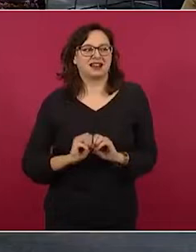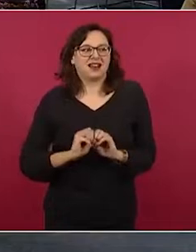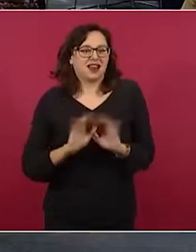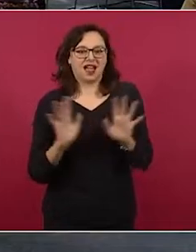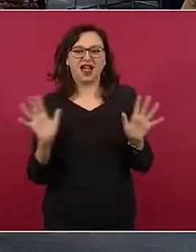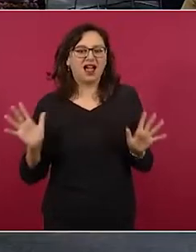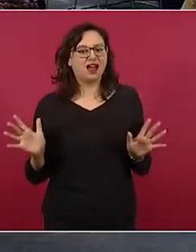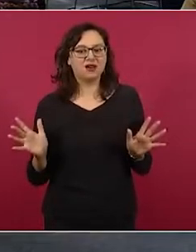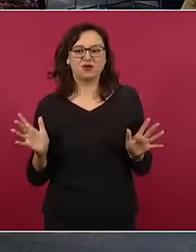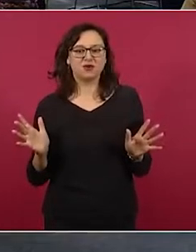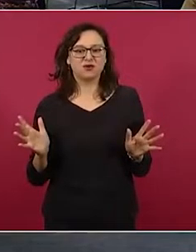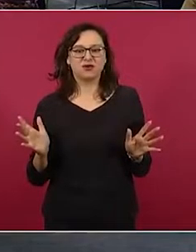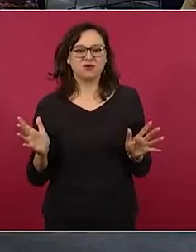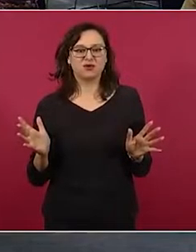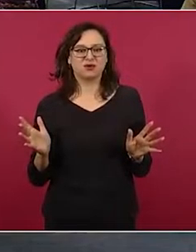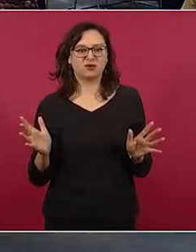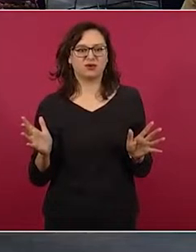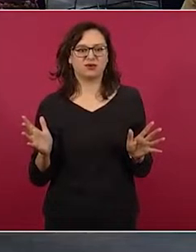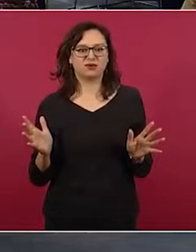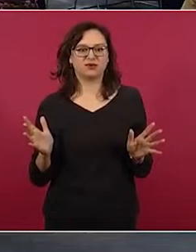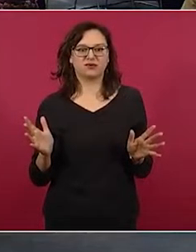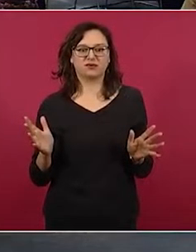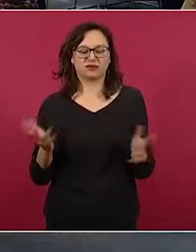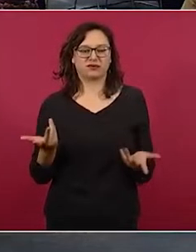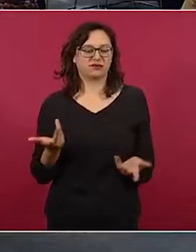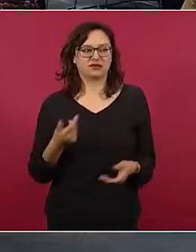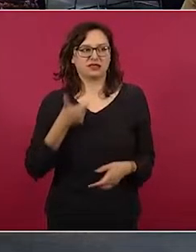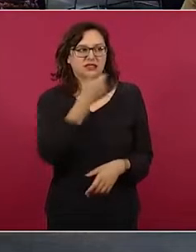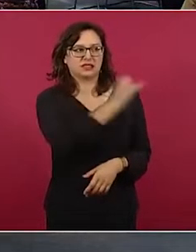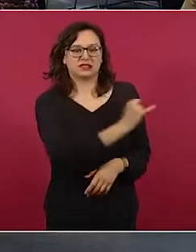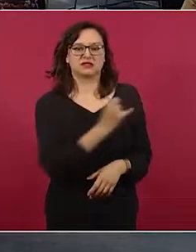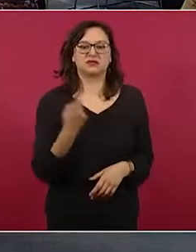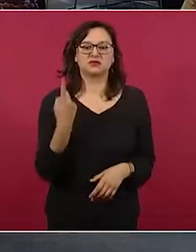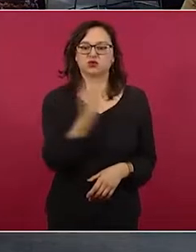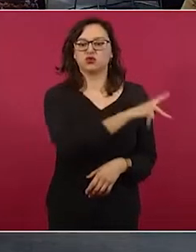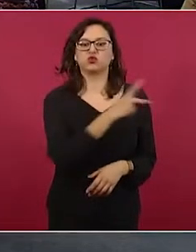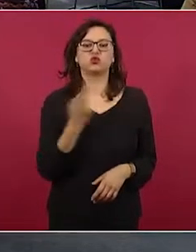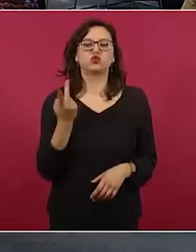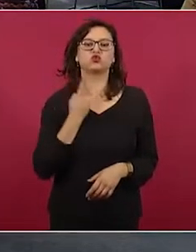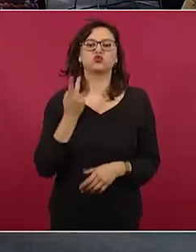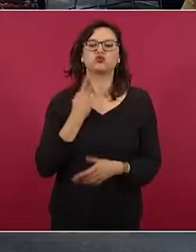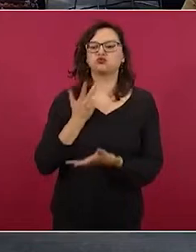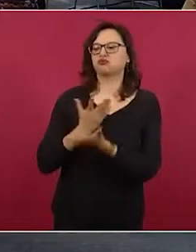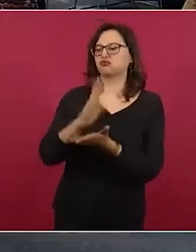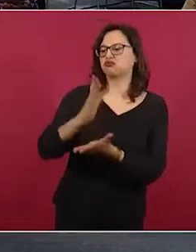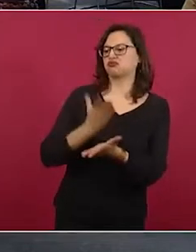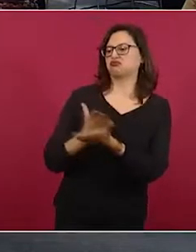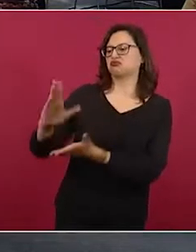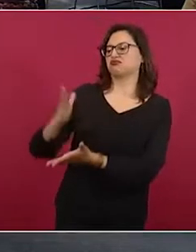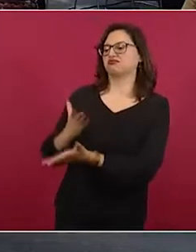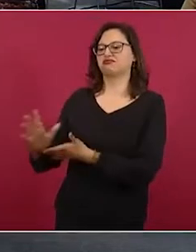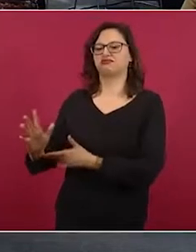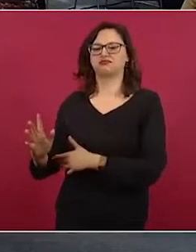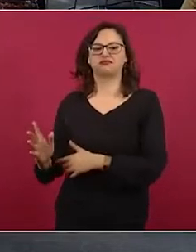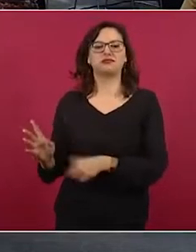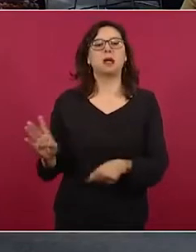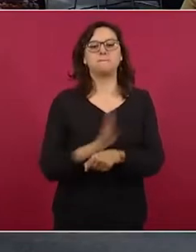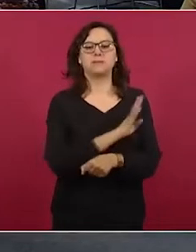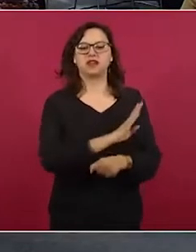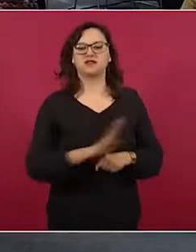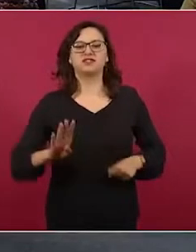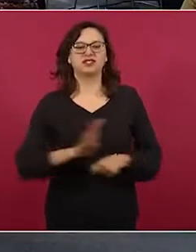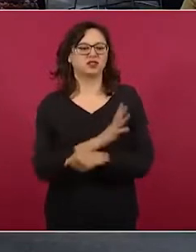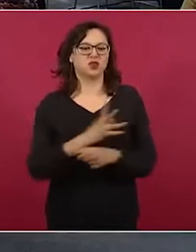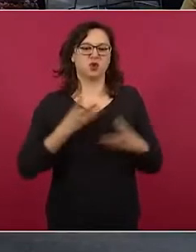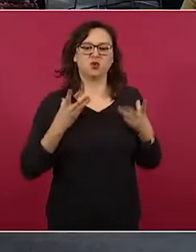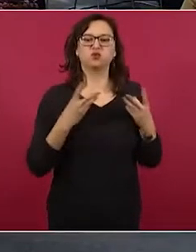excluyente. han sacado muchas